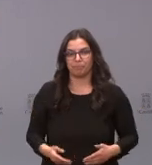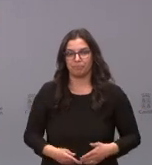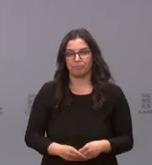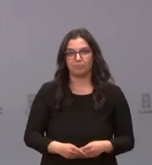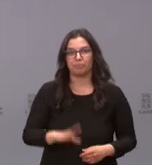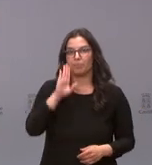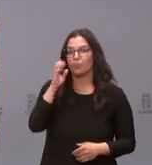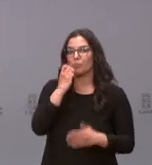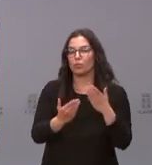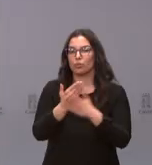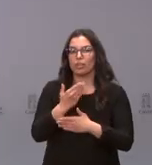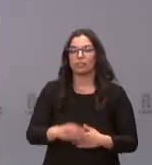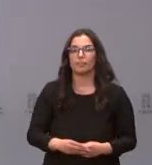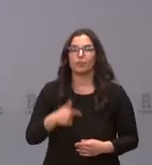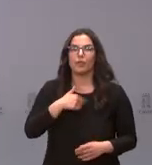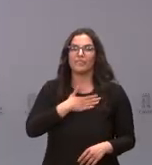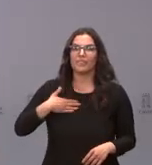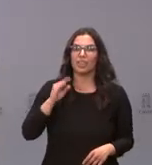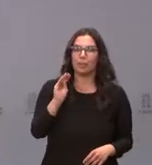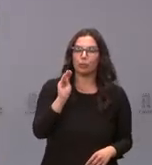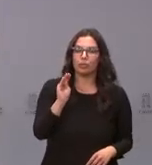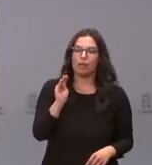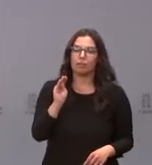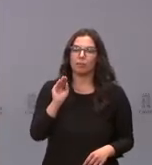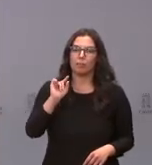Hola, buenos días a todos. Yo quería preguntar por un lado